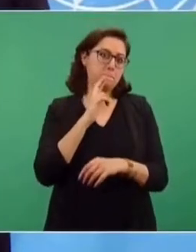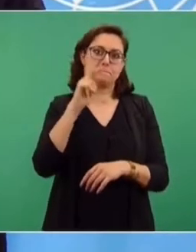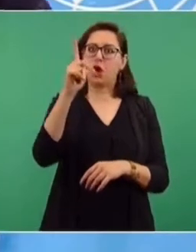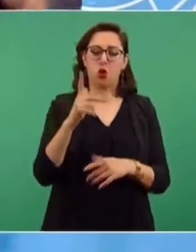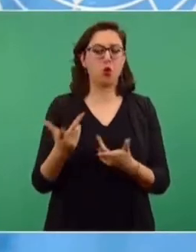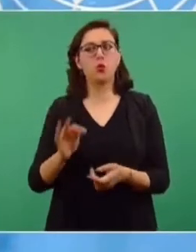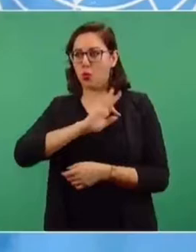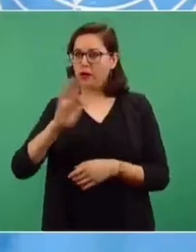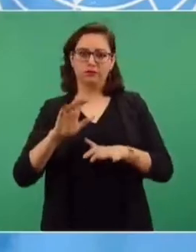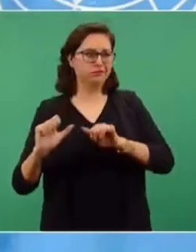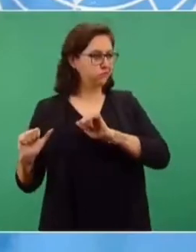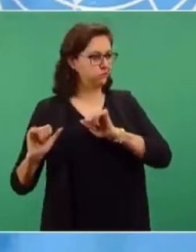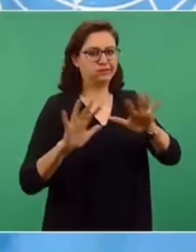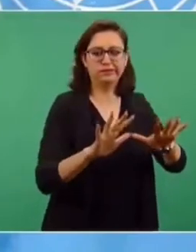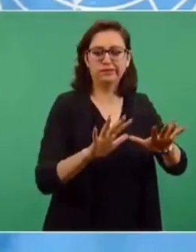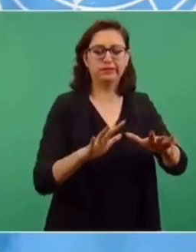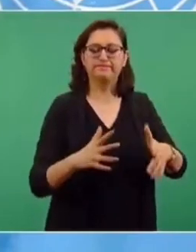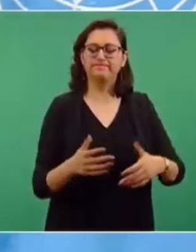y, por lo mismo,